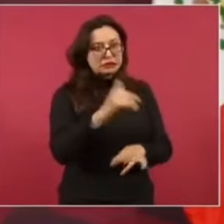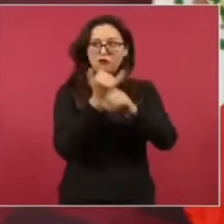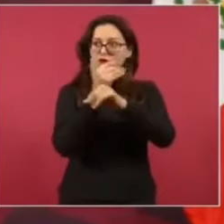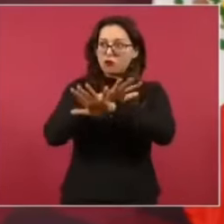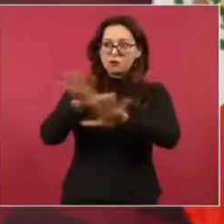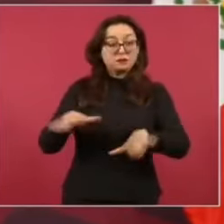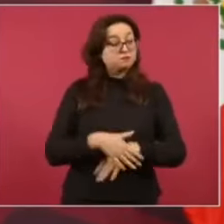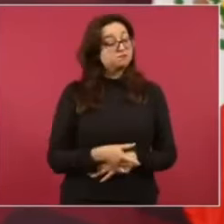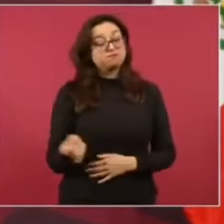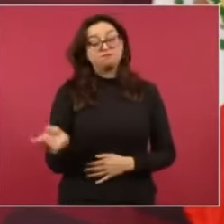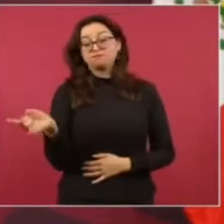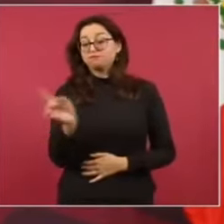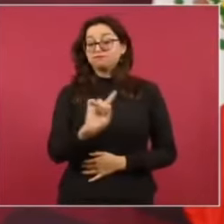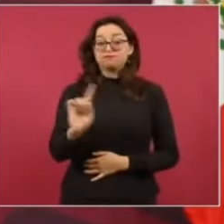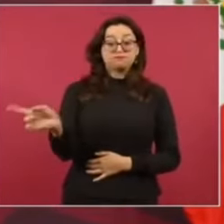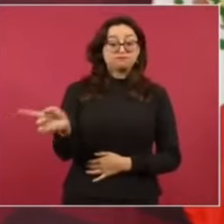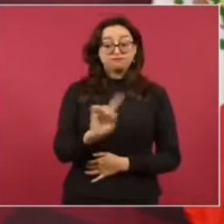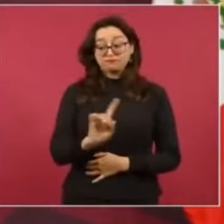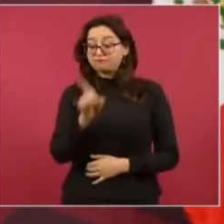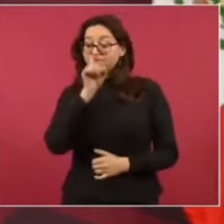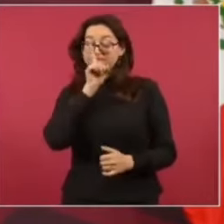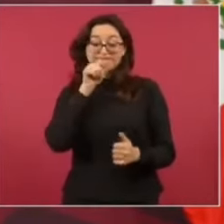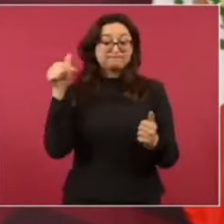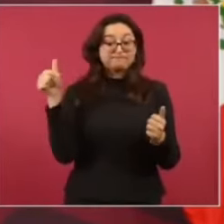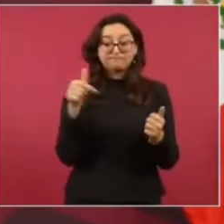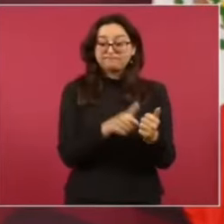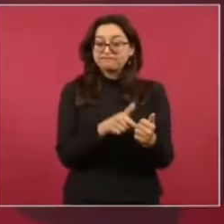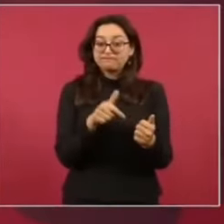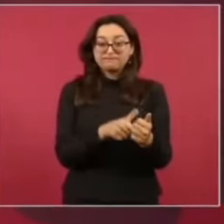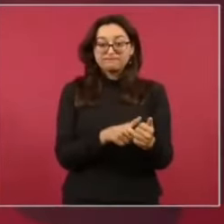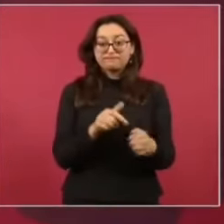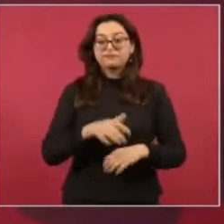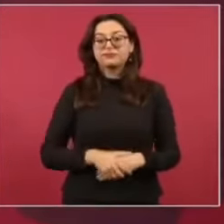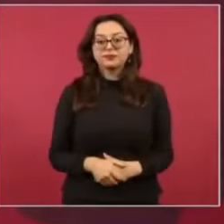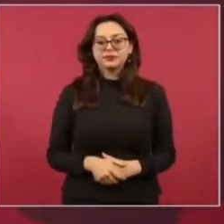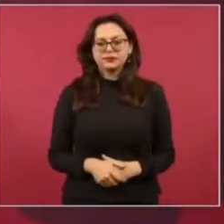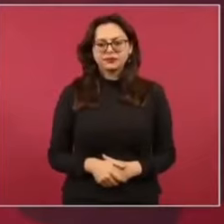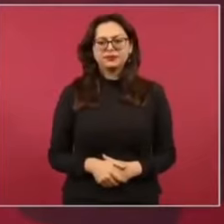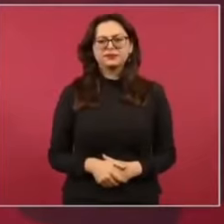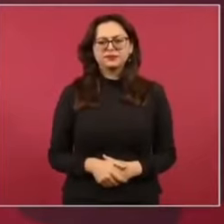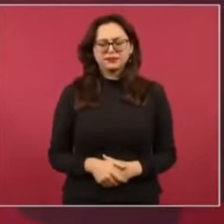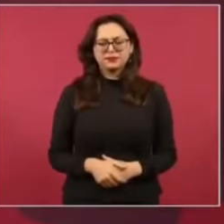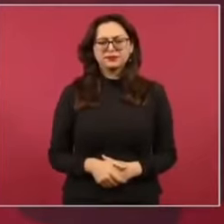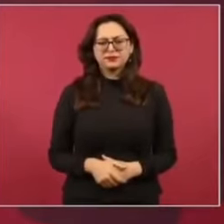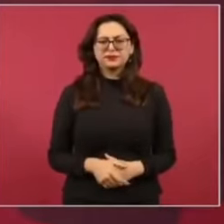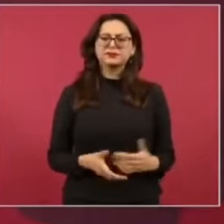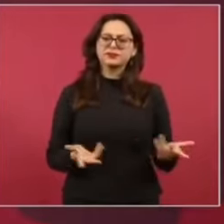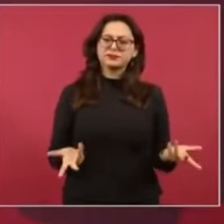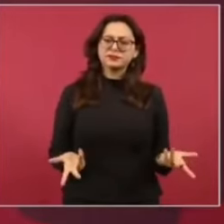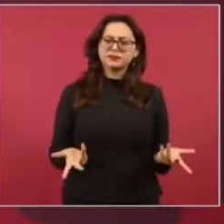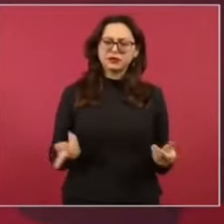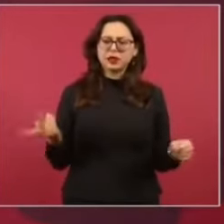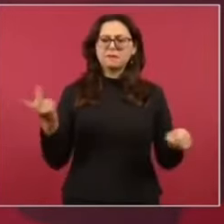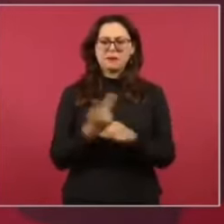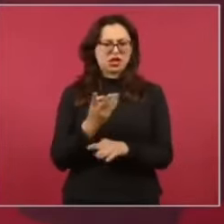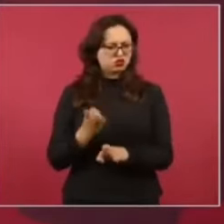visto los del INAI de la corrupción que imperaba.